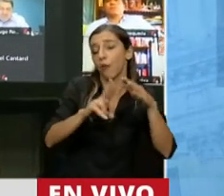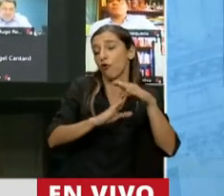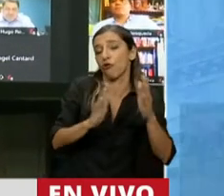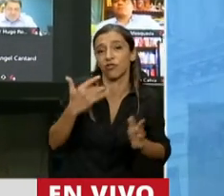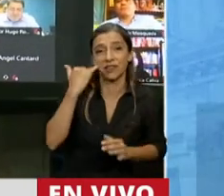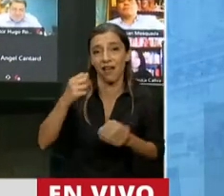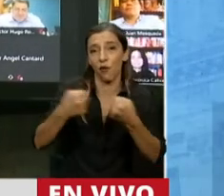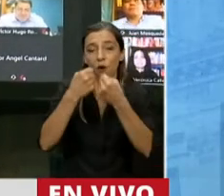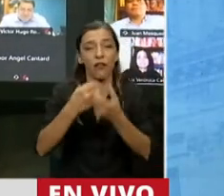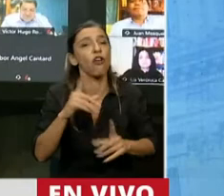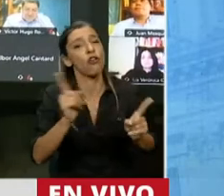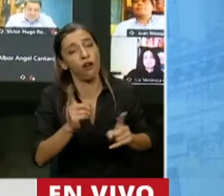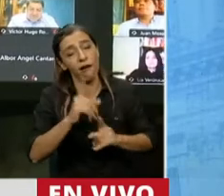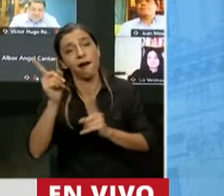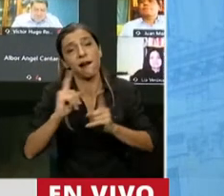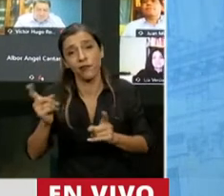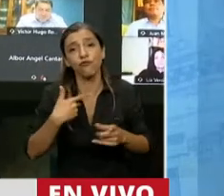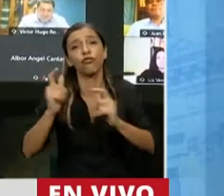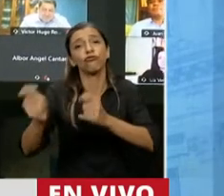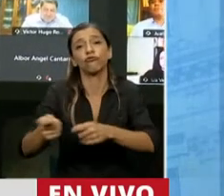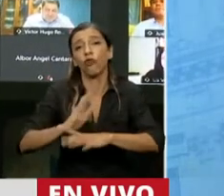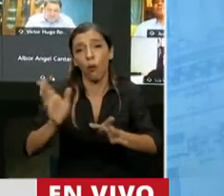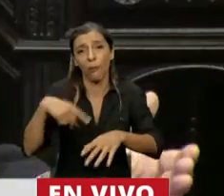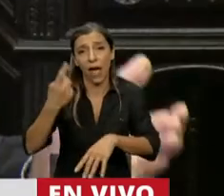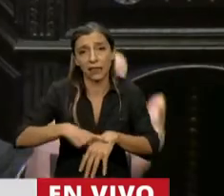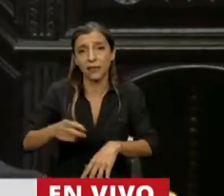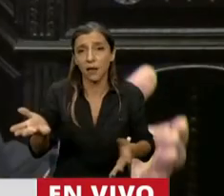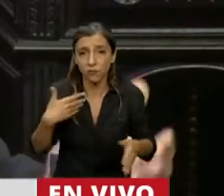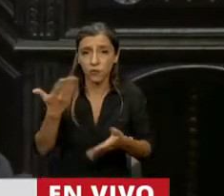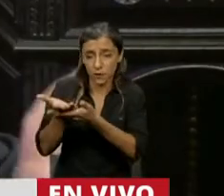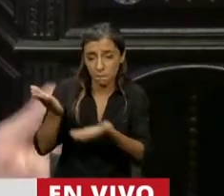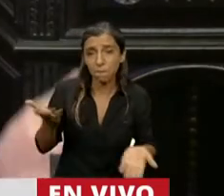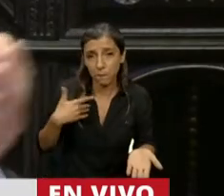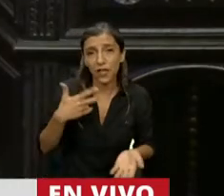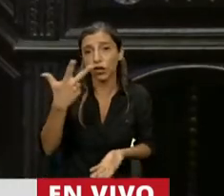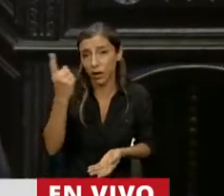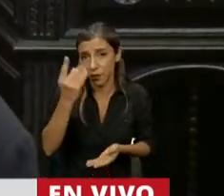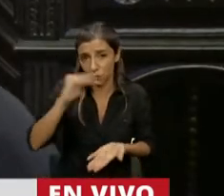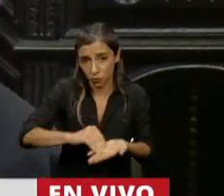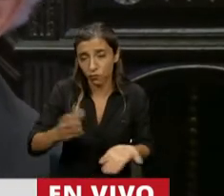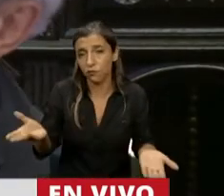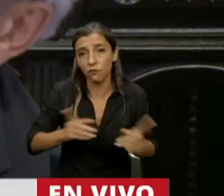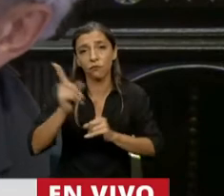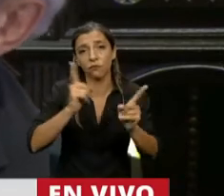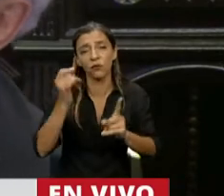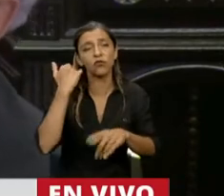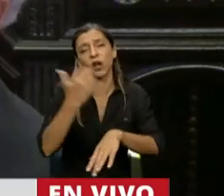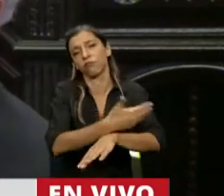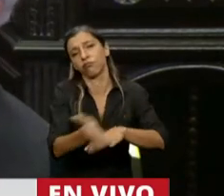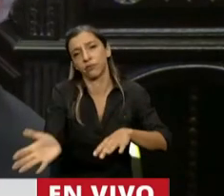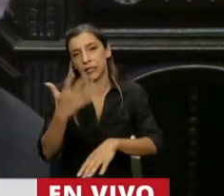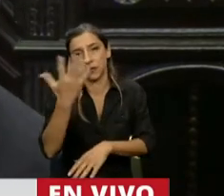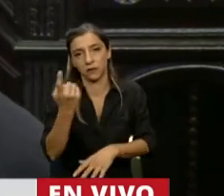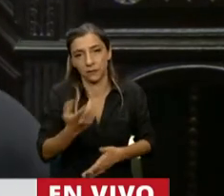que delegaron sus lugares, le voy a pedir que si por favor me permiten 3 minutos más, hay gente que se ha pasado 5